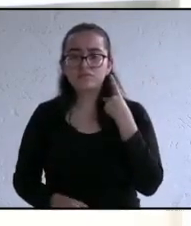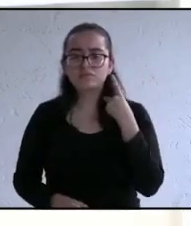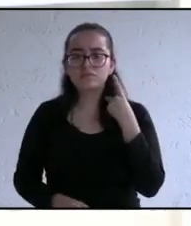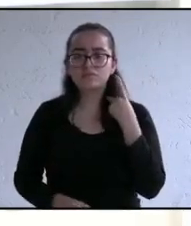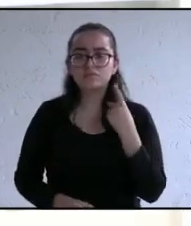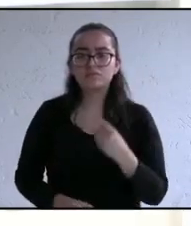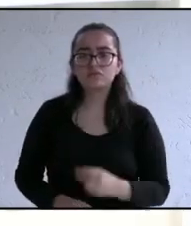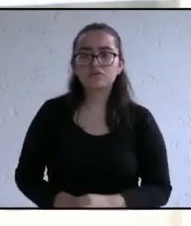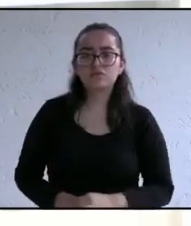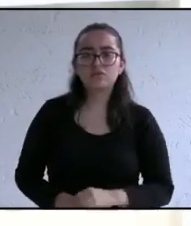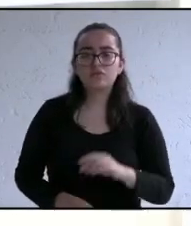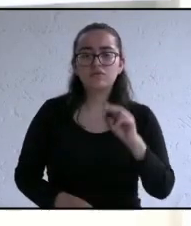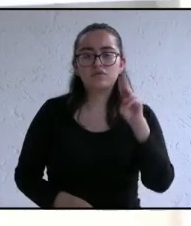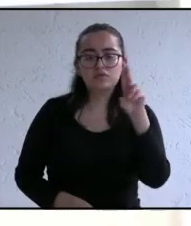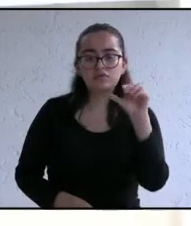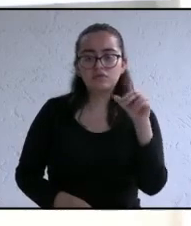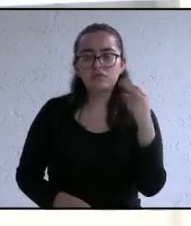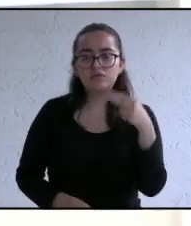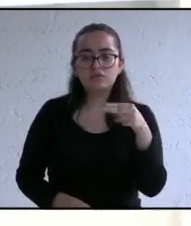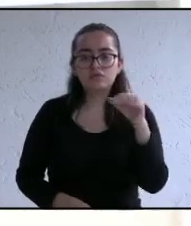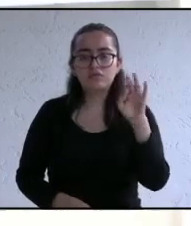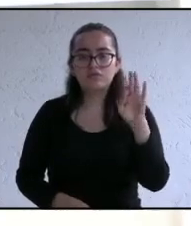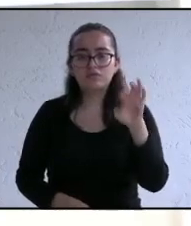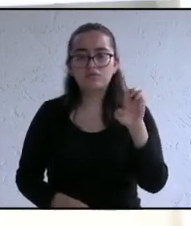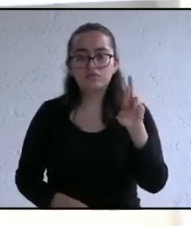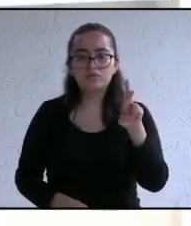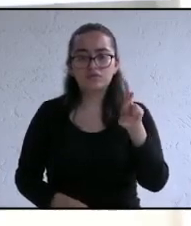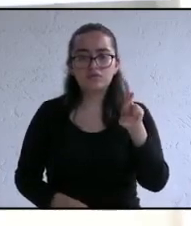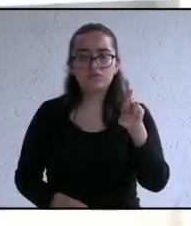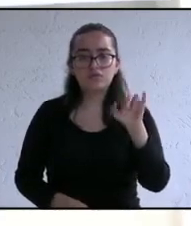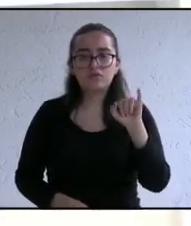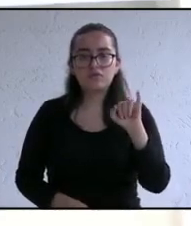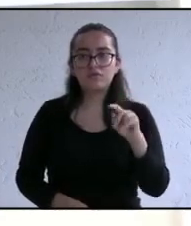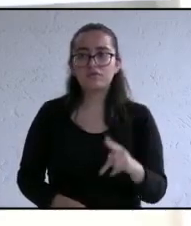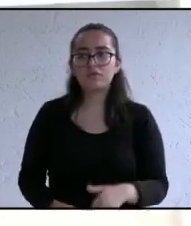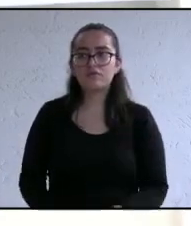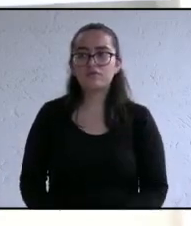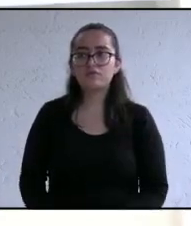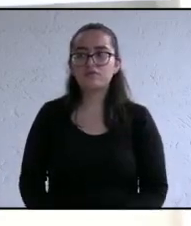partido Unidad Ciudadana Felipe Utrera Ruiz adelante candidato